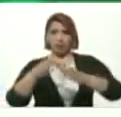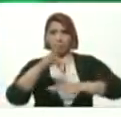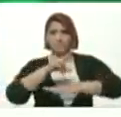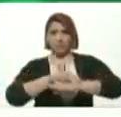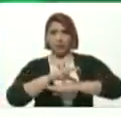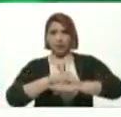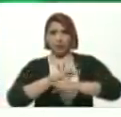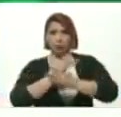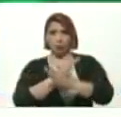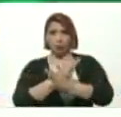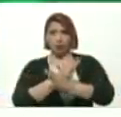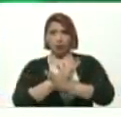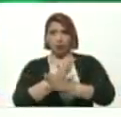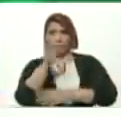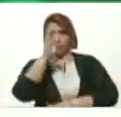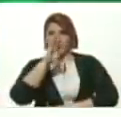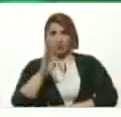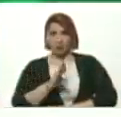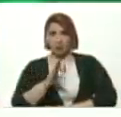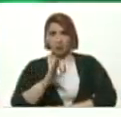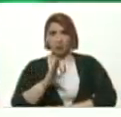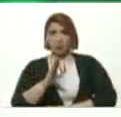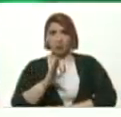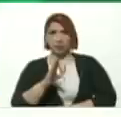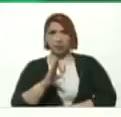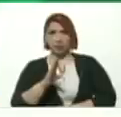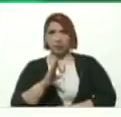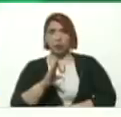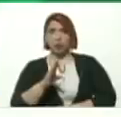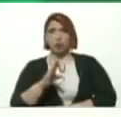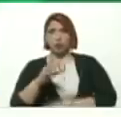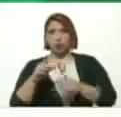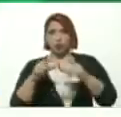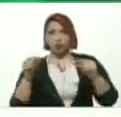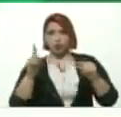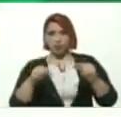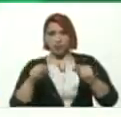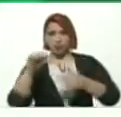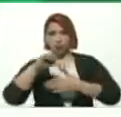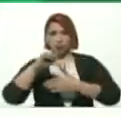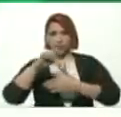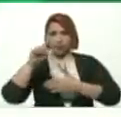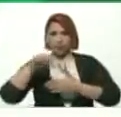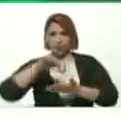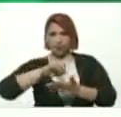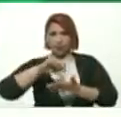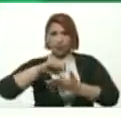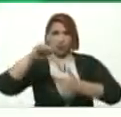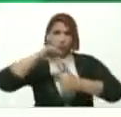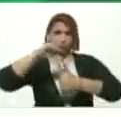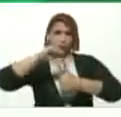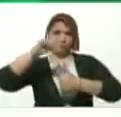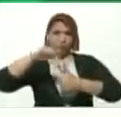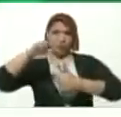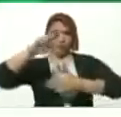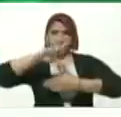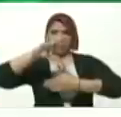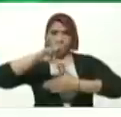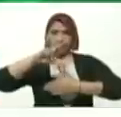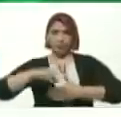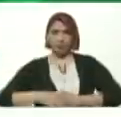juegos De río De Tokio Jefa De la delegación Médica En suramericanos Centroamericanos Y panamericanos